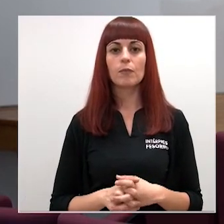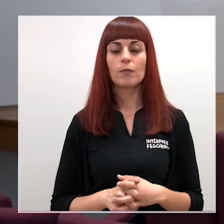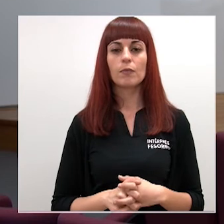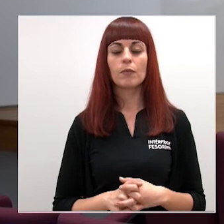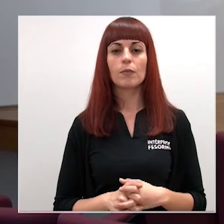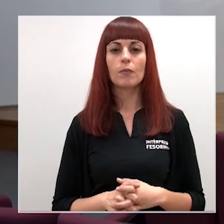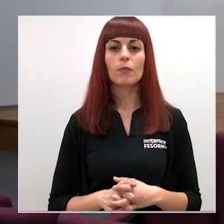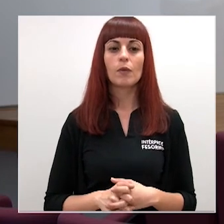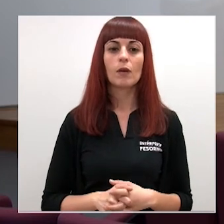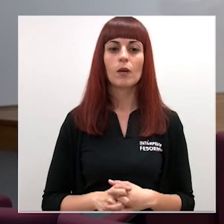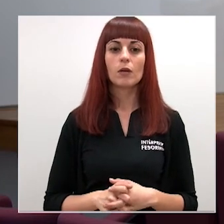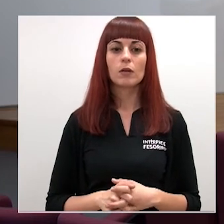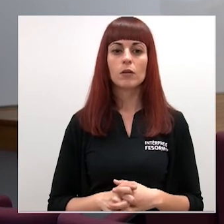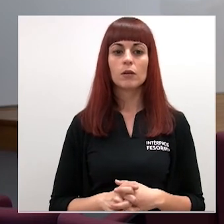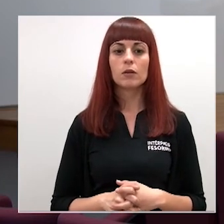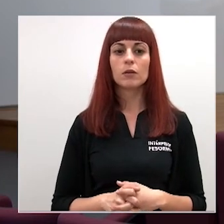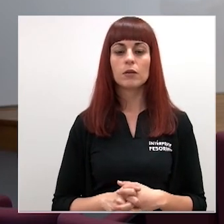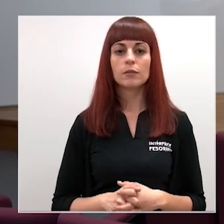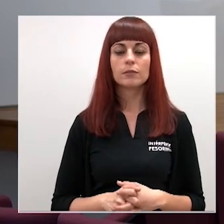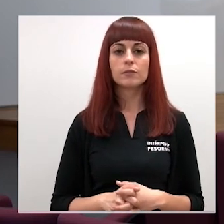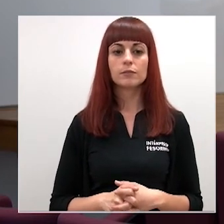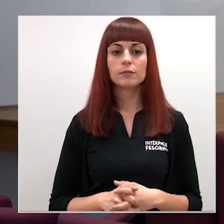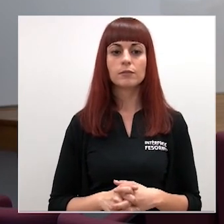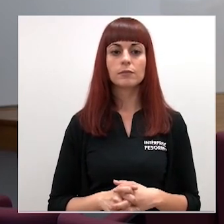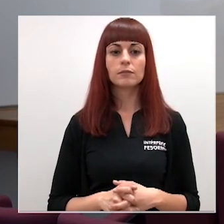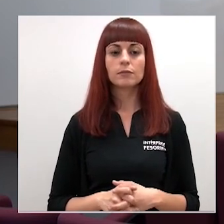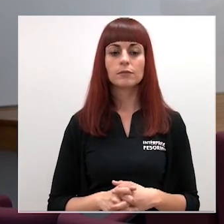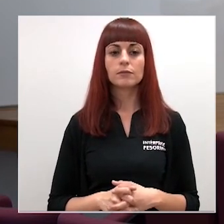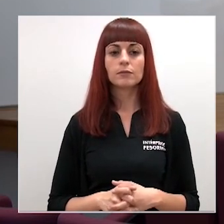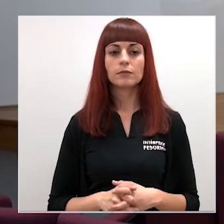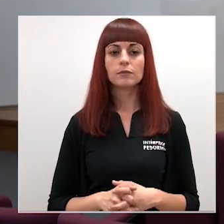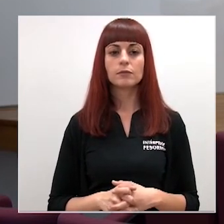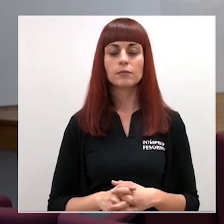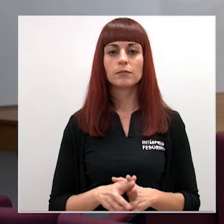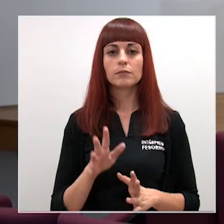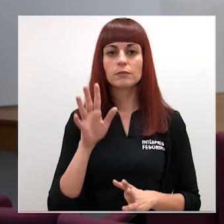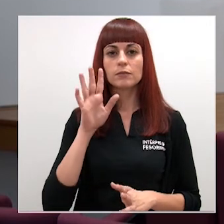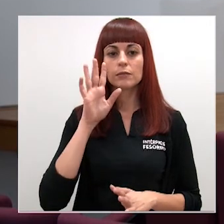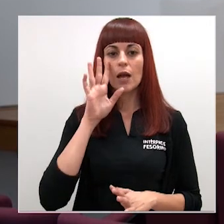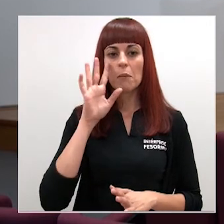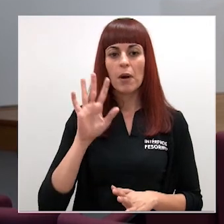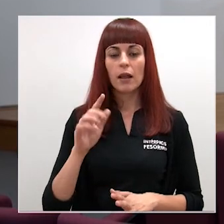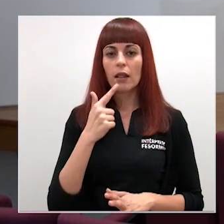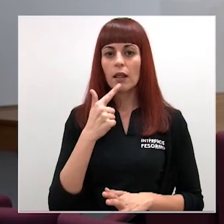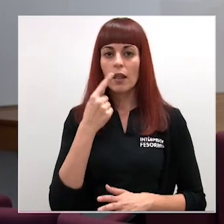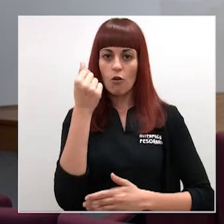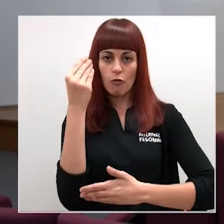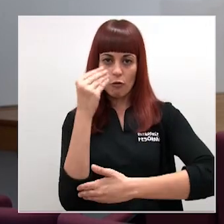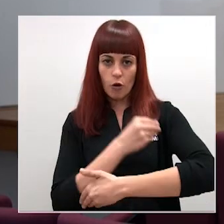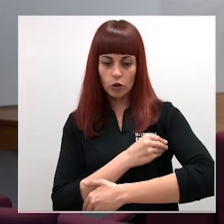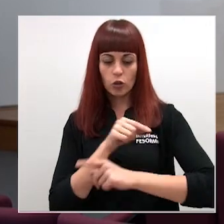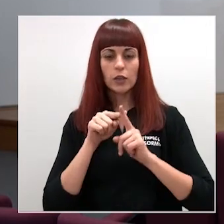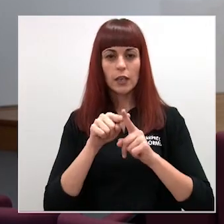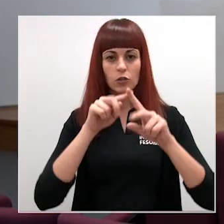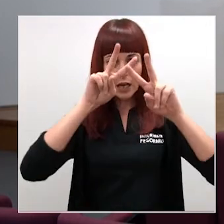es a ver que hay un error vale les ha parecido entender que van a ampliar los fondos para la investigación